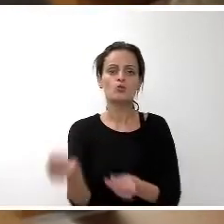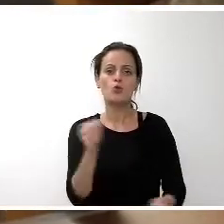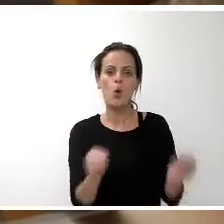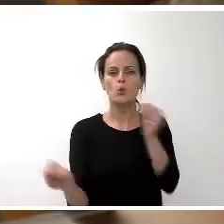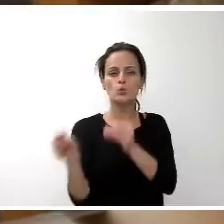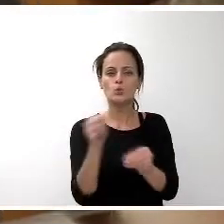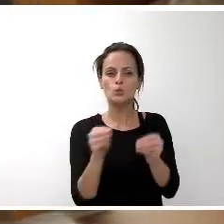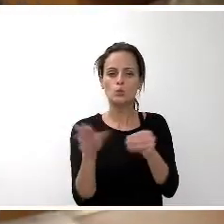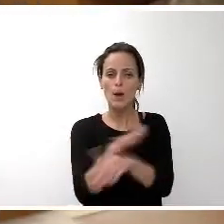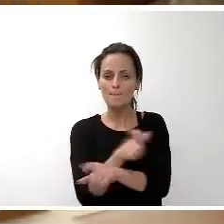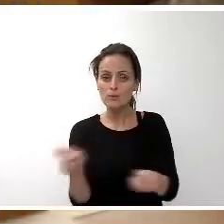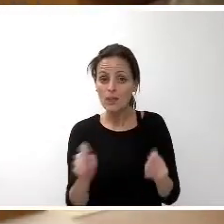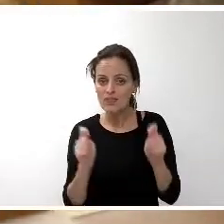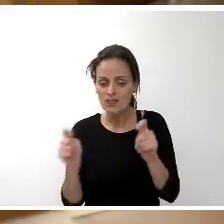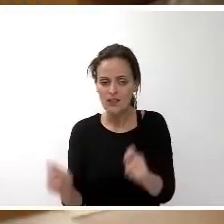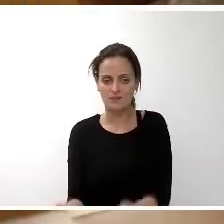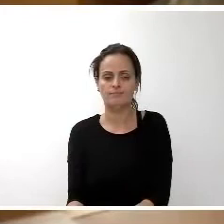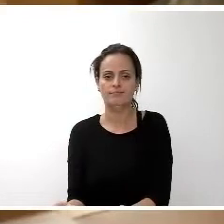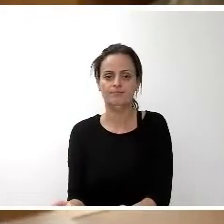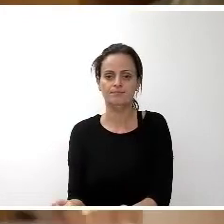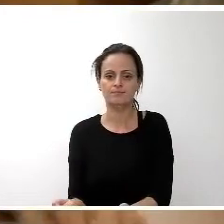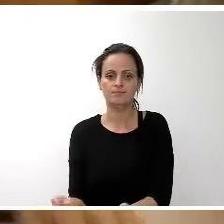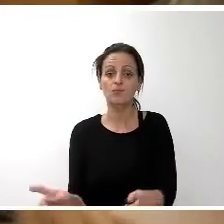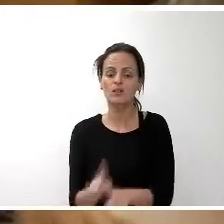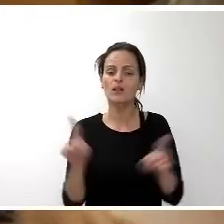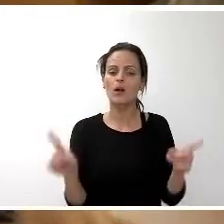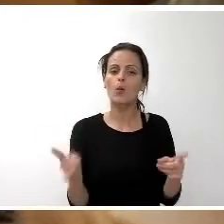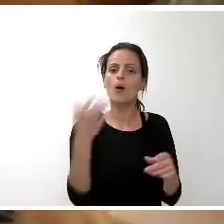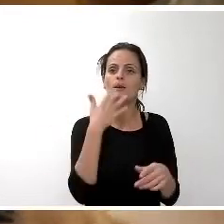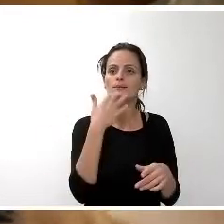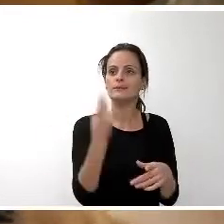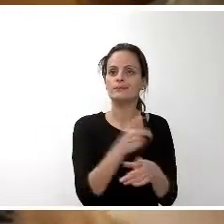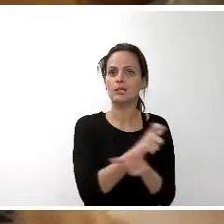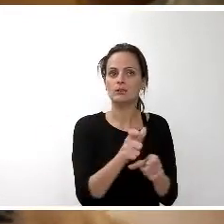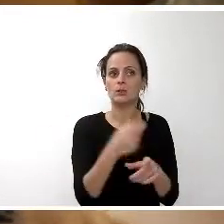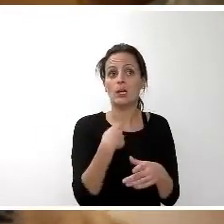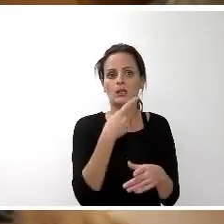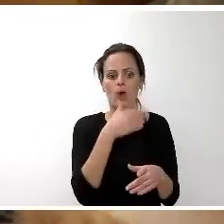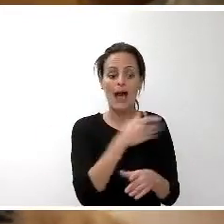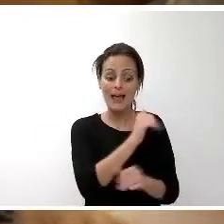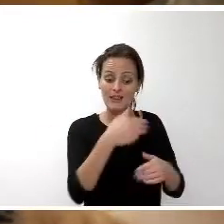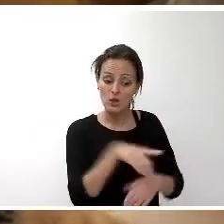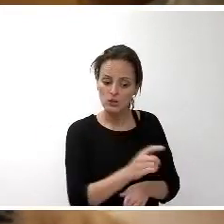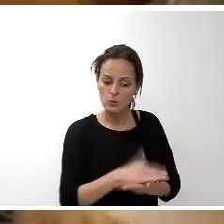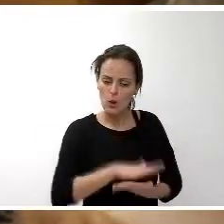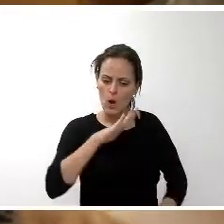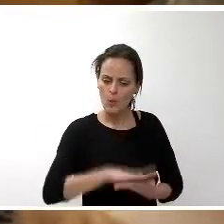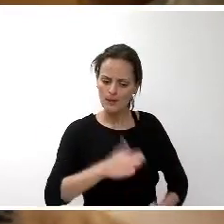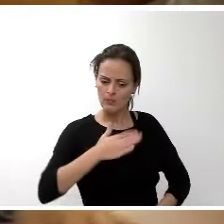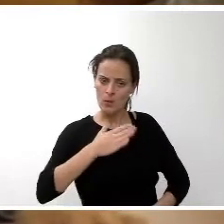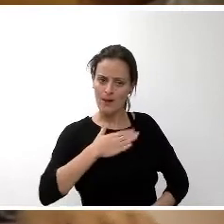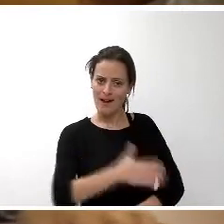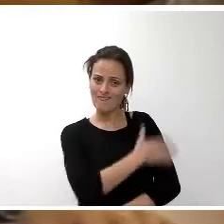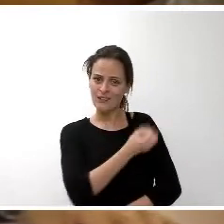que tienen los ciudadanos. Tanto en aquello que se pueda entender que son competencias propias, como en aquello que se pueda